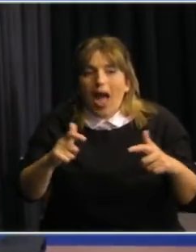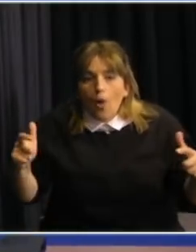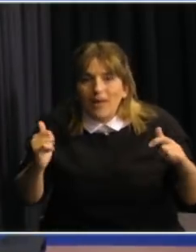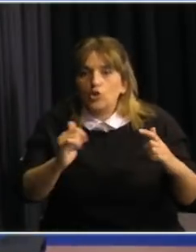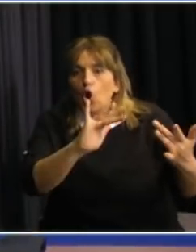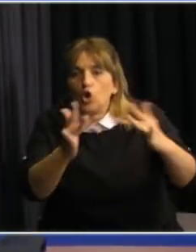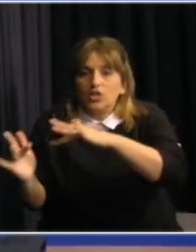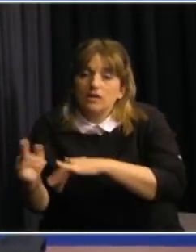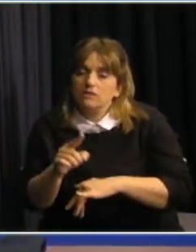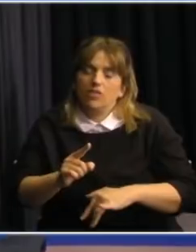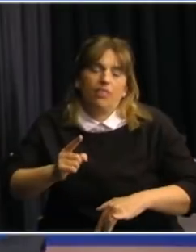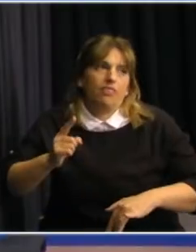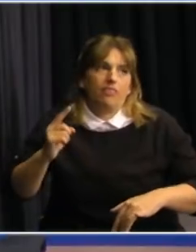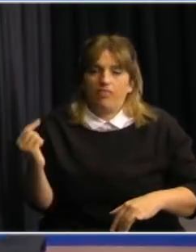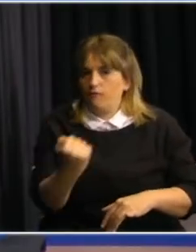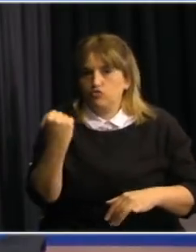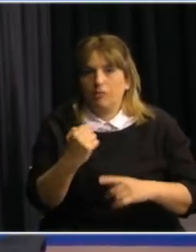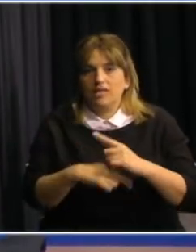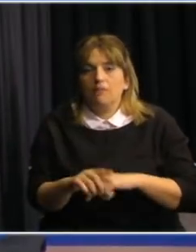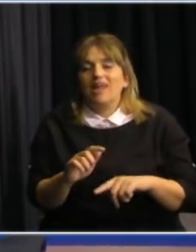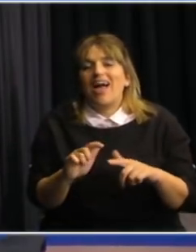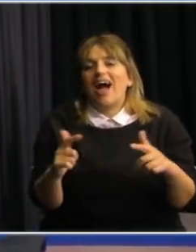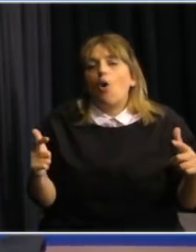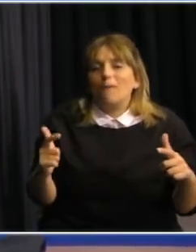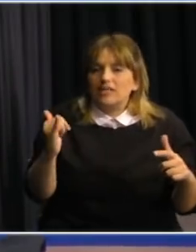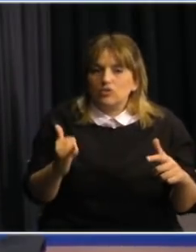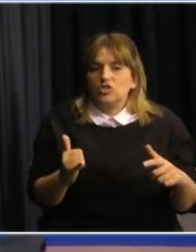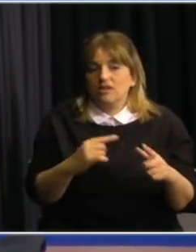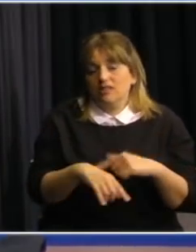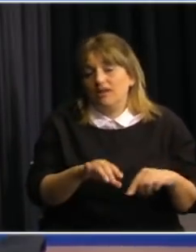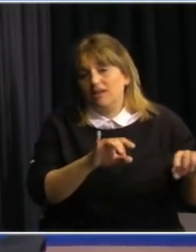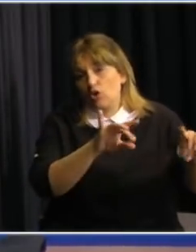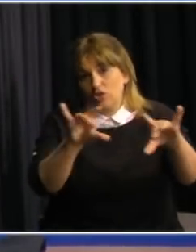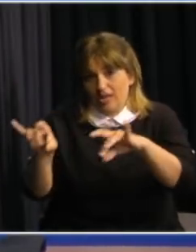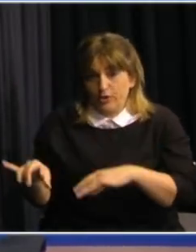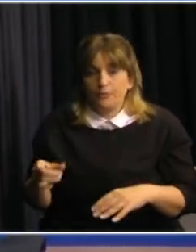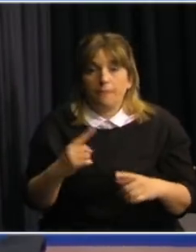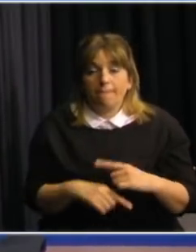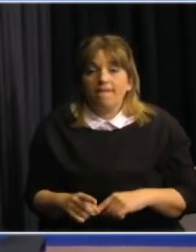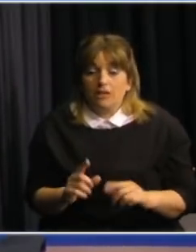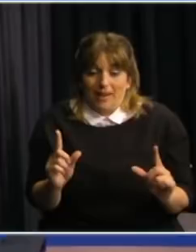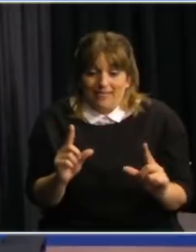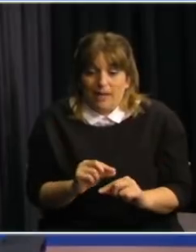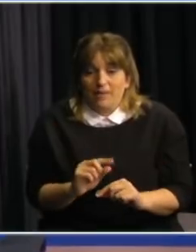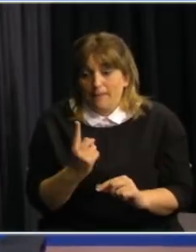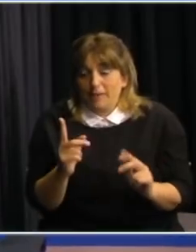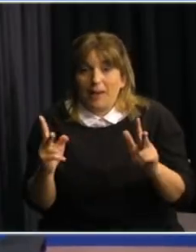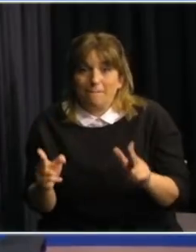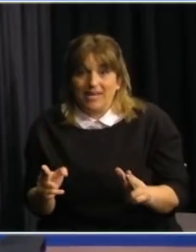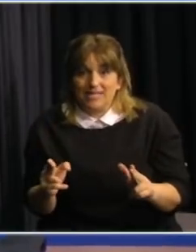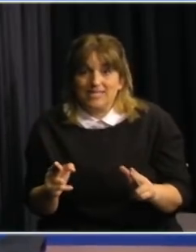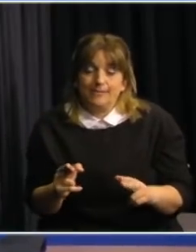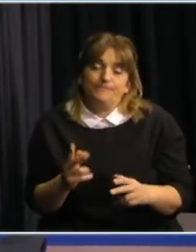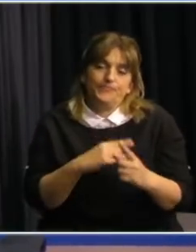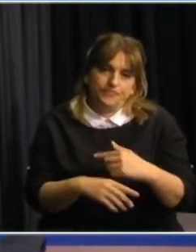contactos es un factor decisivo para el aumento de la circulación viral. Entonces, para terminar esta primer parte, y